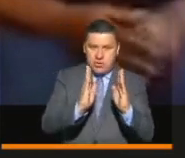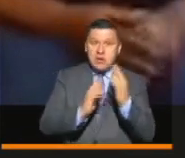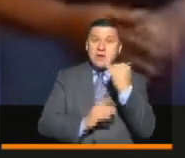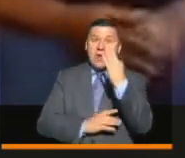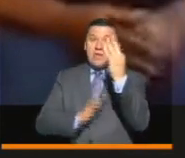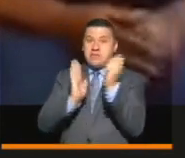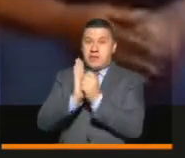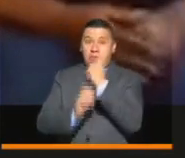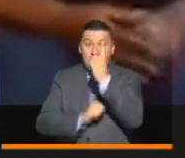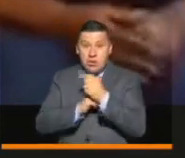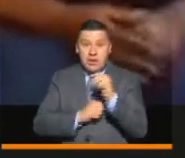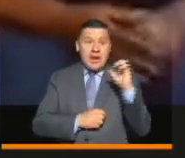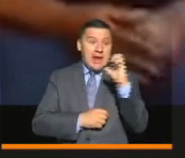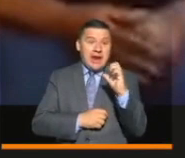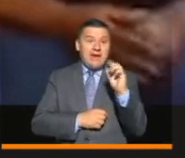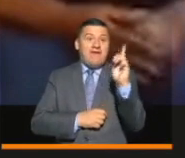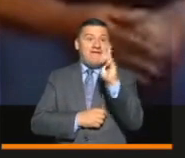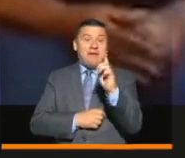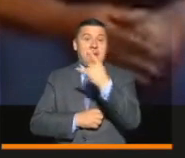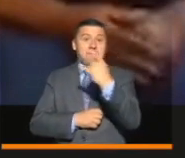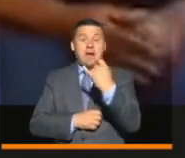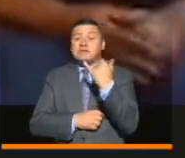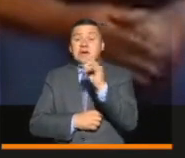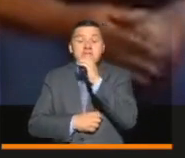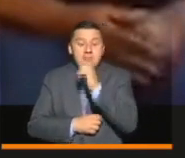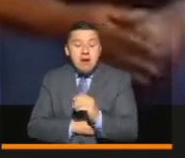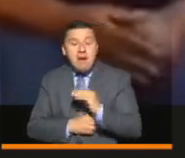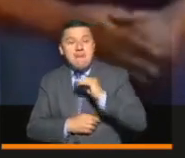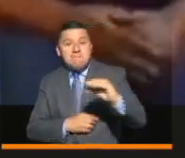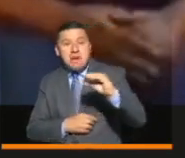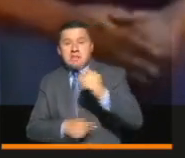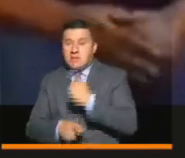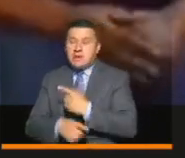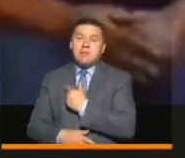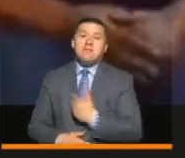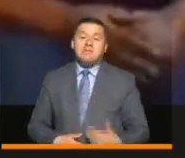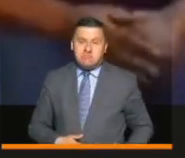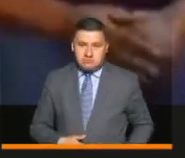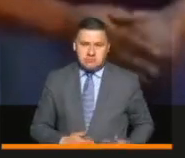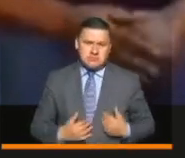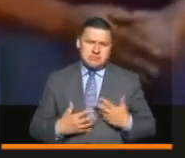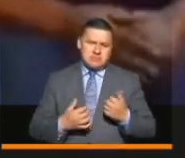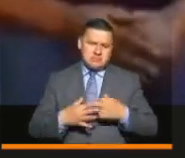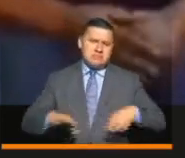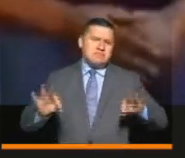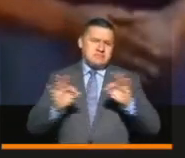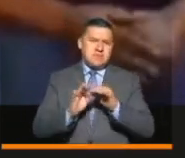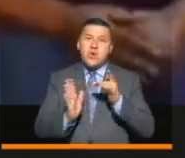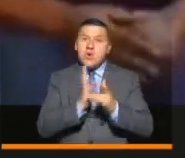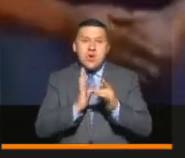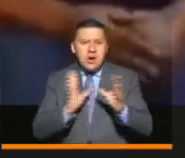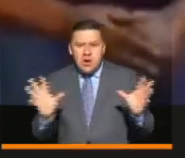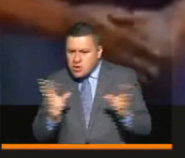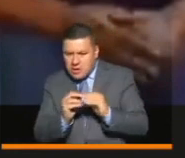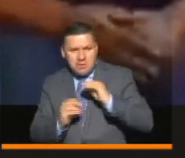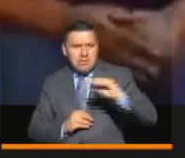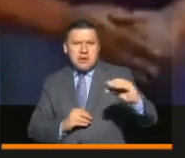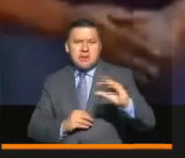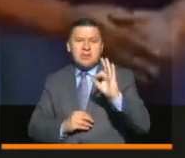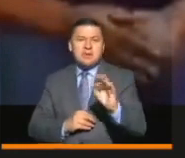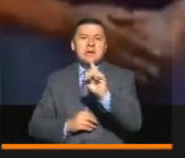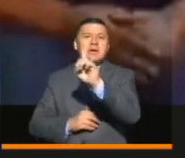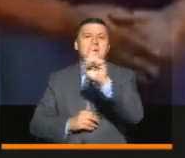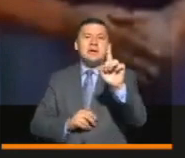pagos en este año, enero, febrero y marzo, como un presidente, giros ordinarios y extraordinarios, otras de